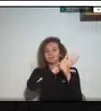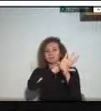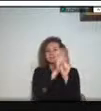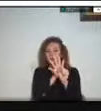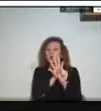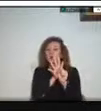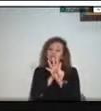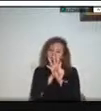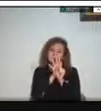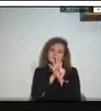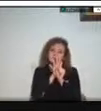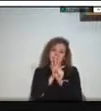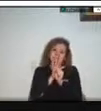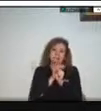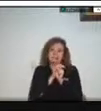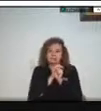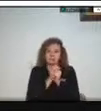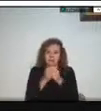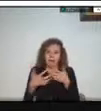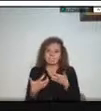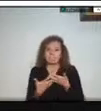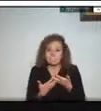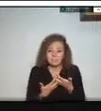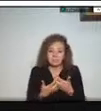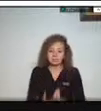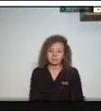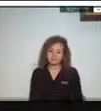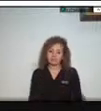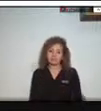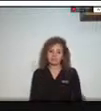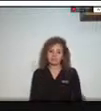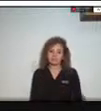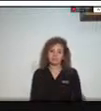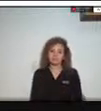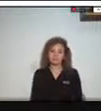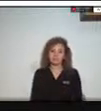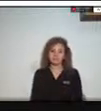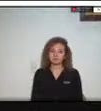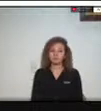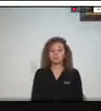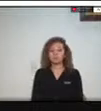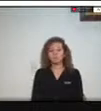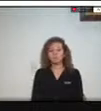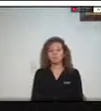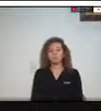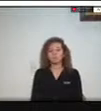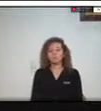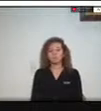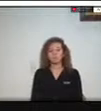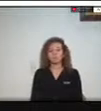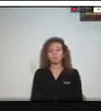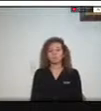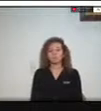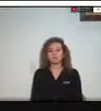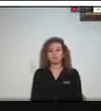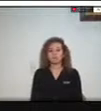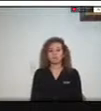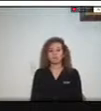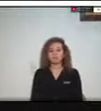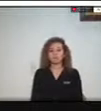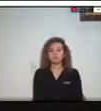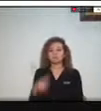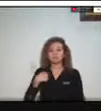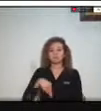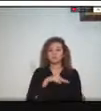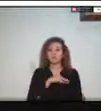quitado esa posibilidad nosotros como escenarios de de desastres que